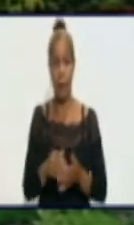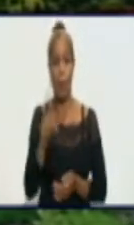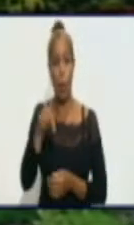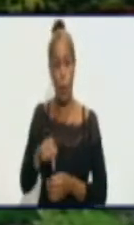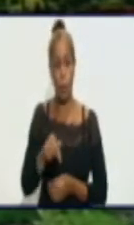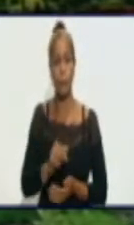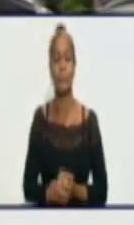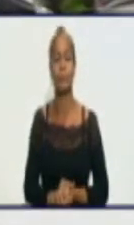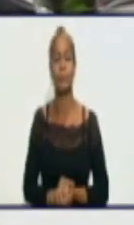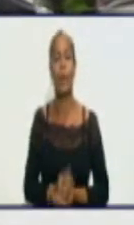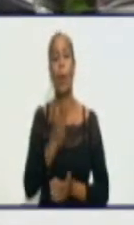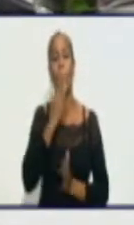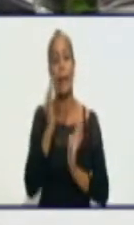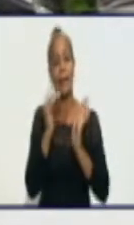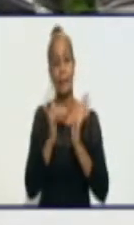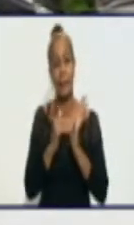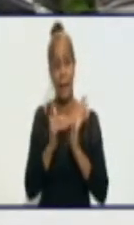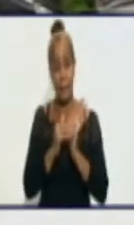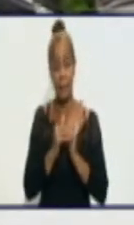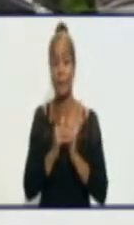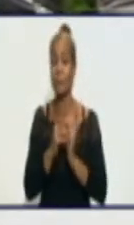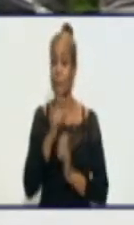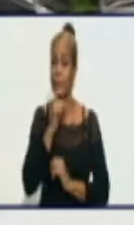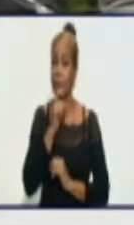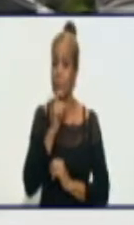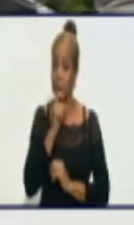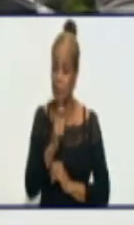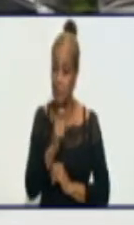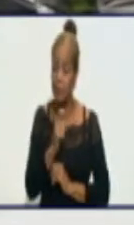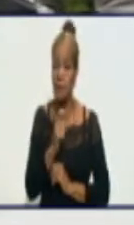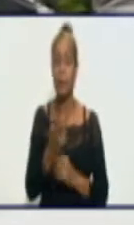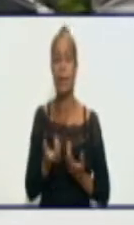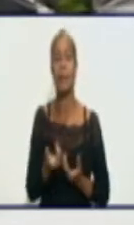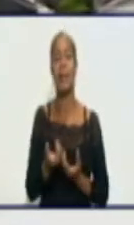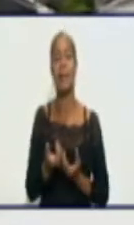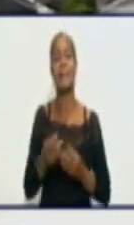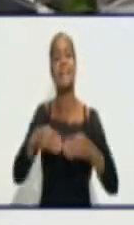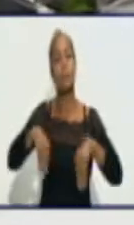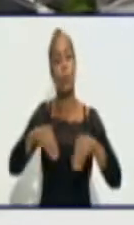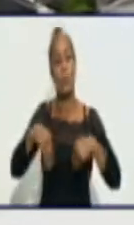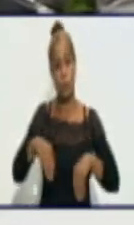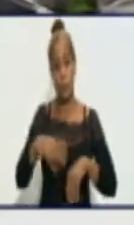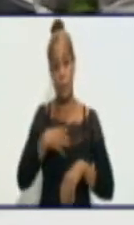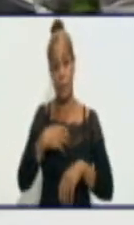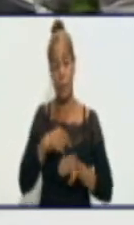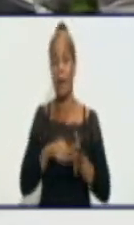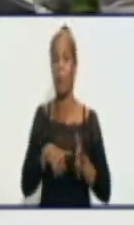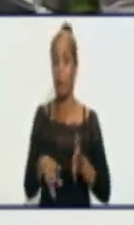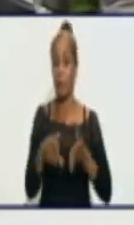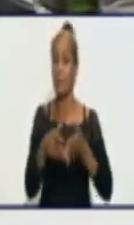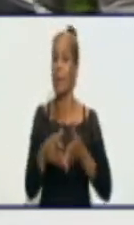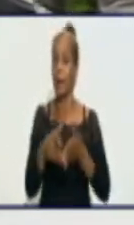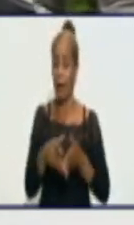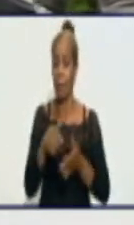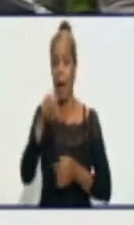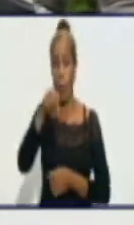Doctora, muy buenas tardes. Compleja situación la de este miércoles. Comparten el día de hoy